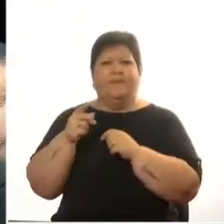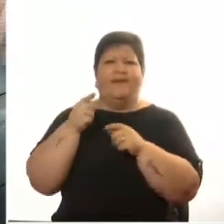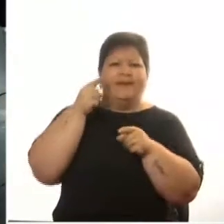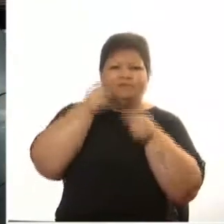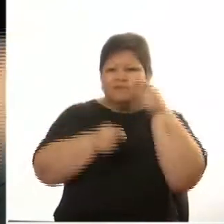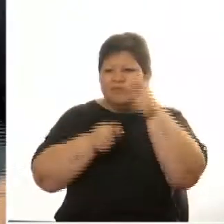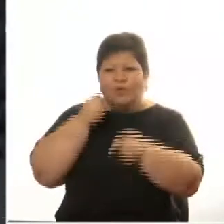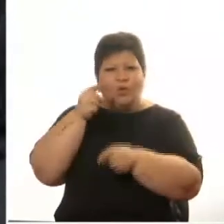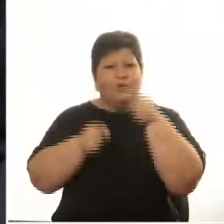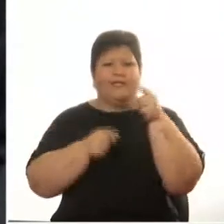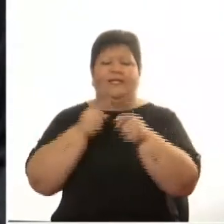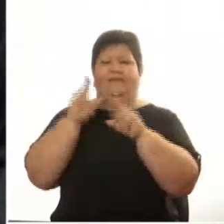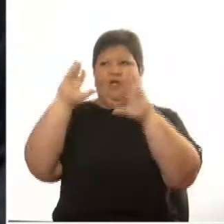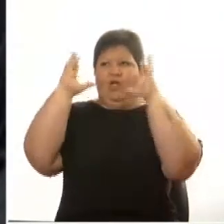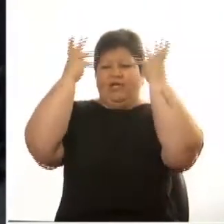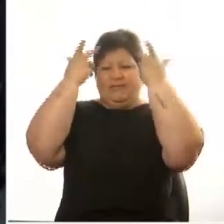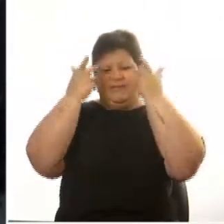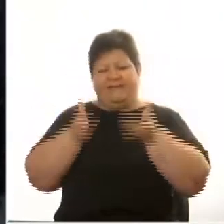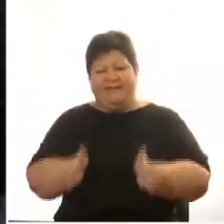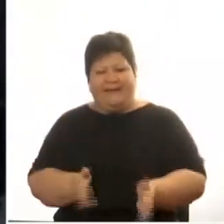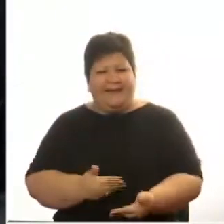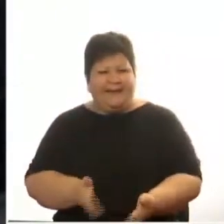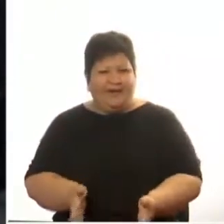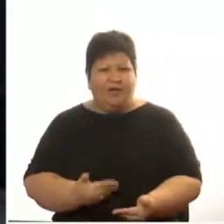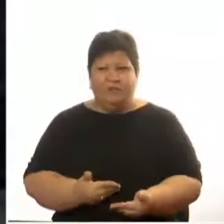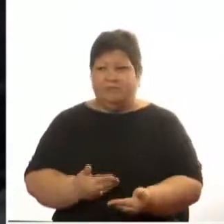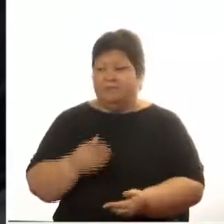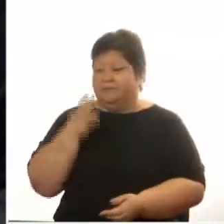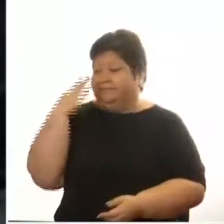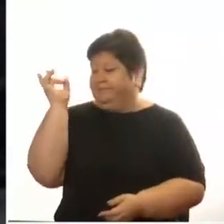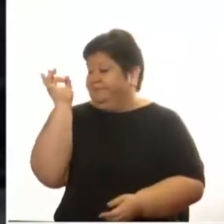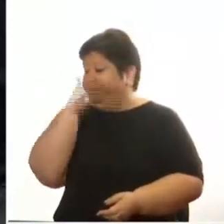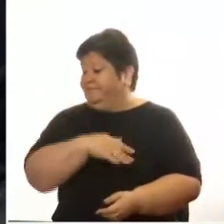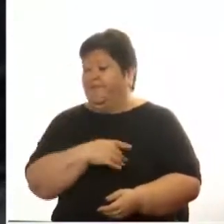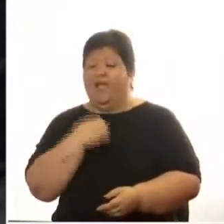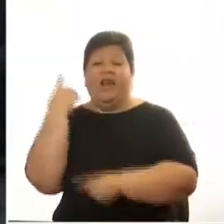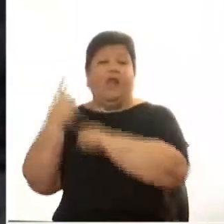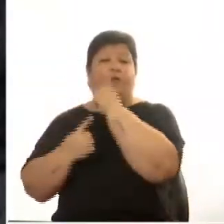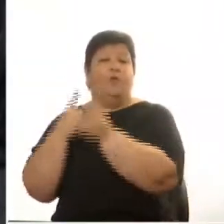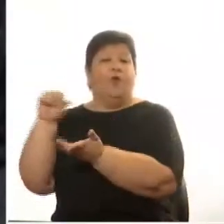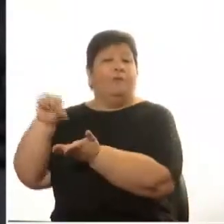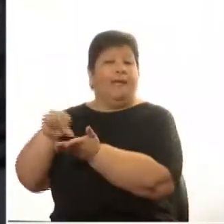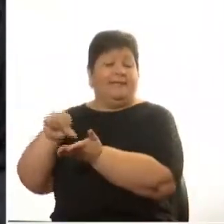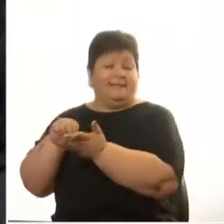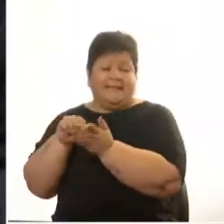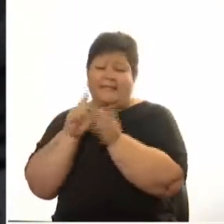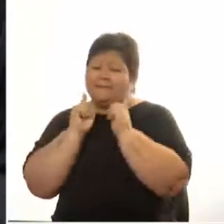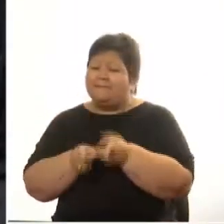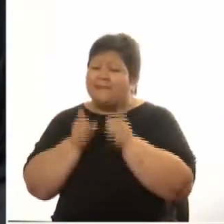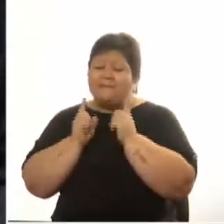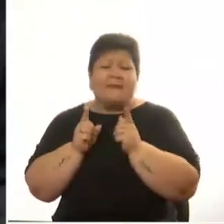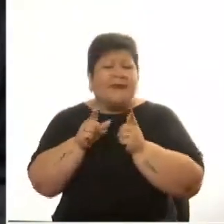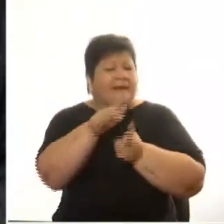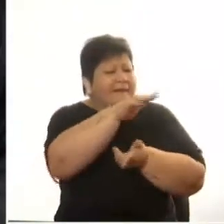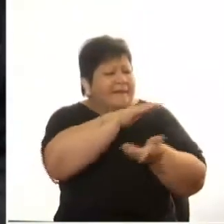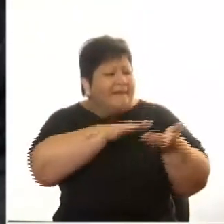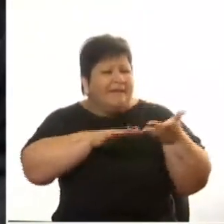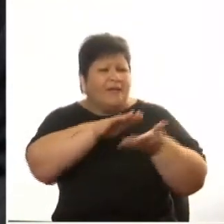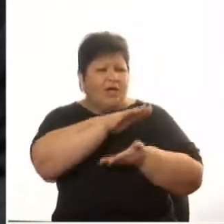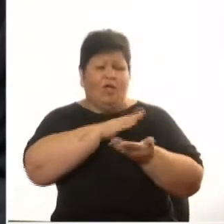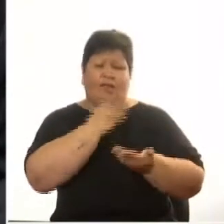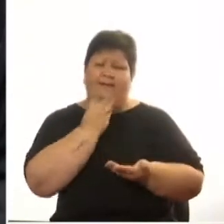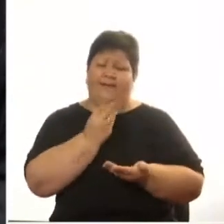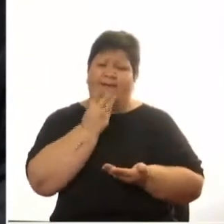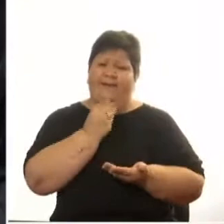hablamos en Uruguay de violencia de género y miramos para otro lado cuando en algunos países de esa misma región se hace lo que se hace con las mujeres